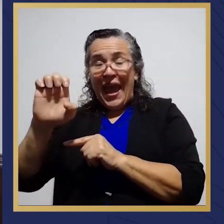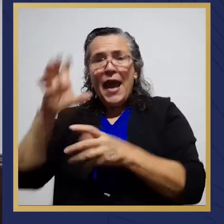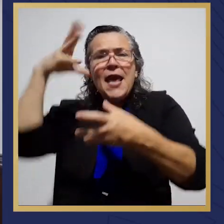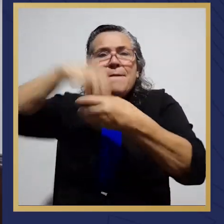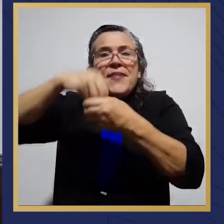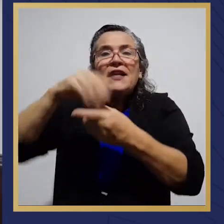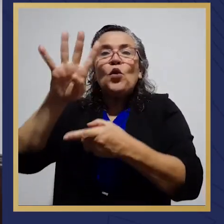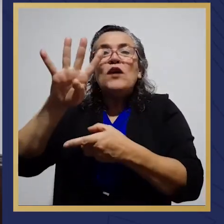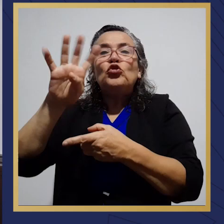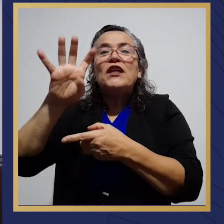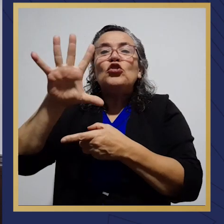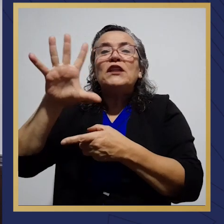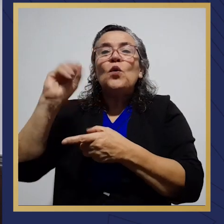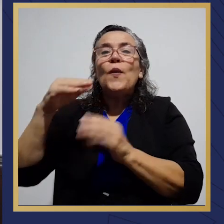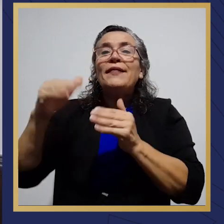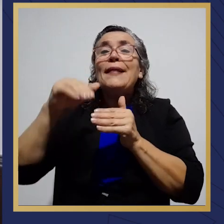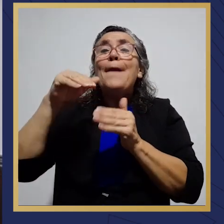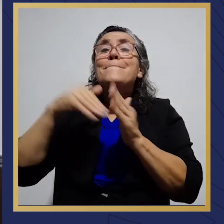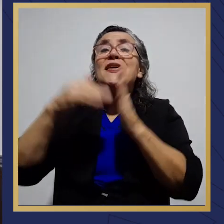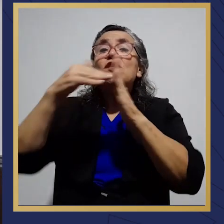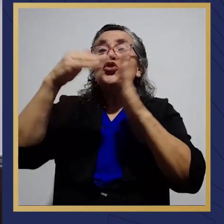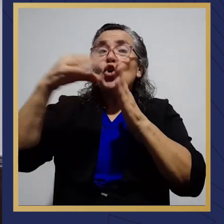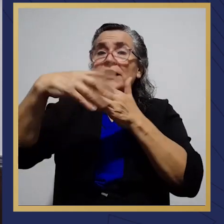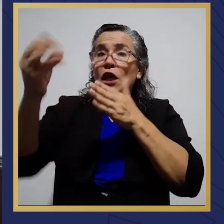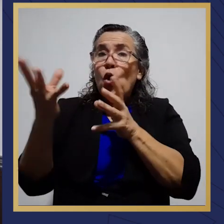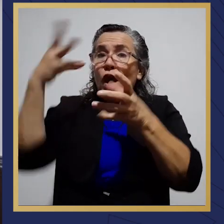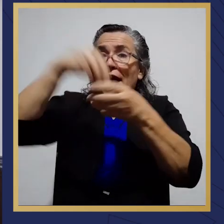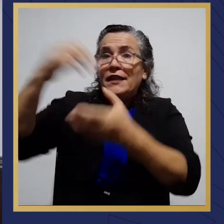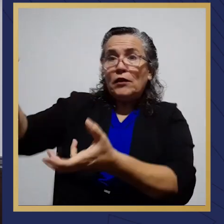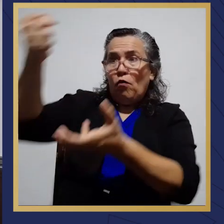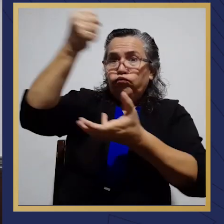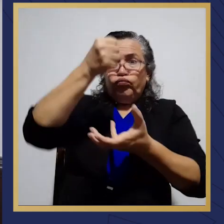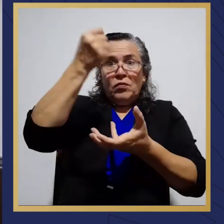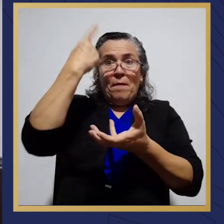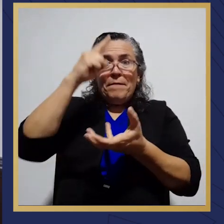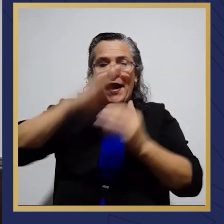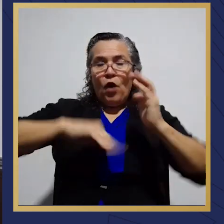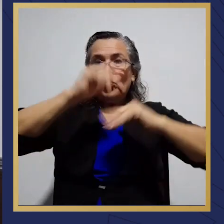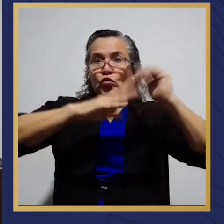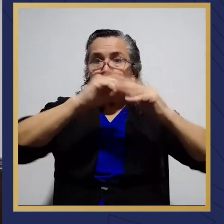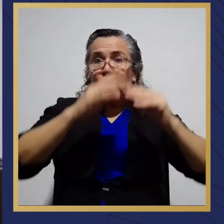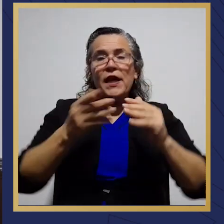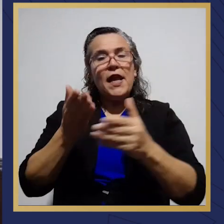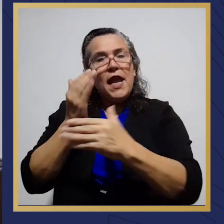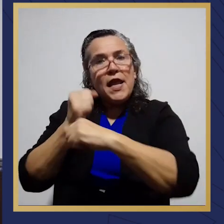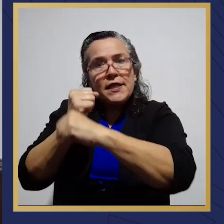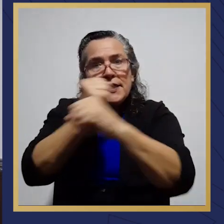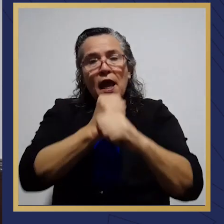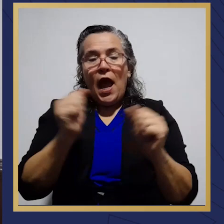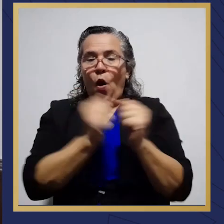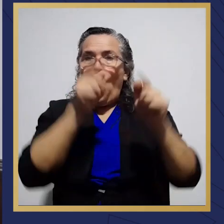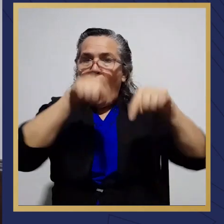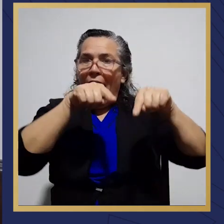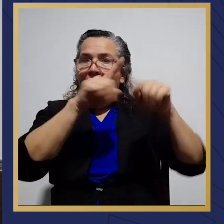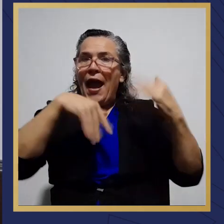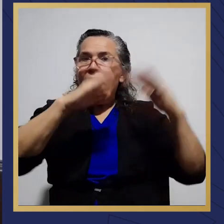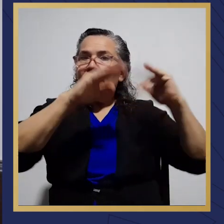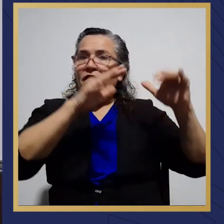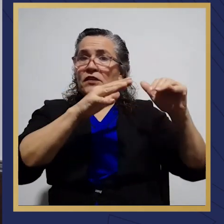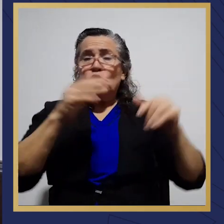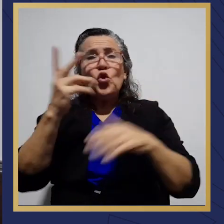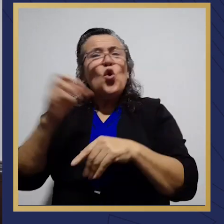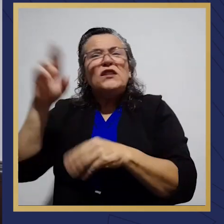450 millones de dólares en construir y operar estos edificios. El país